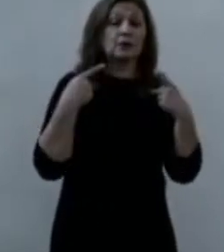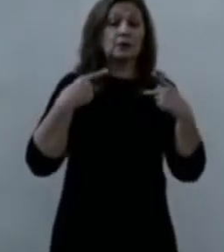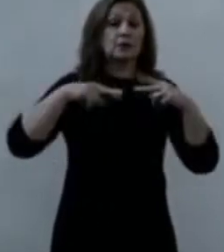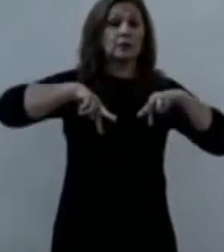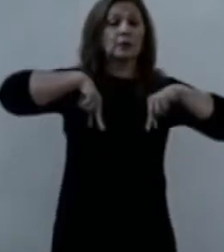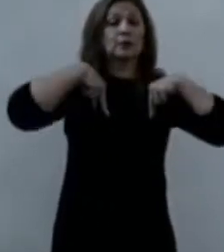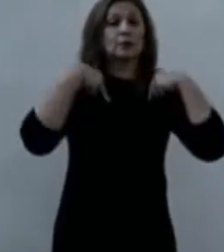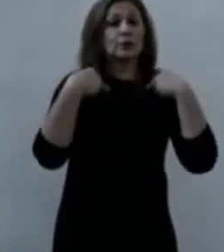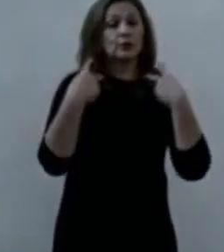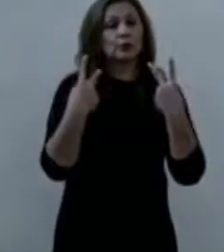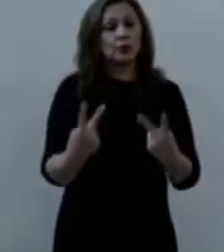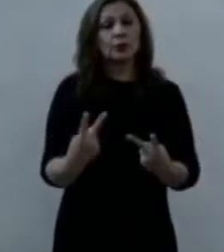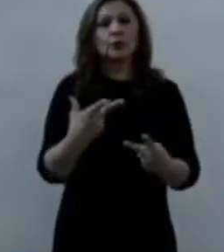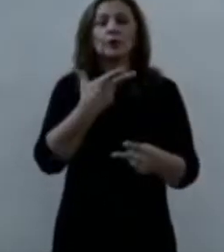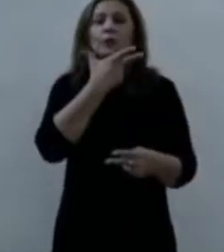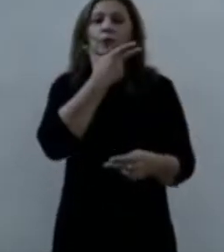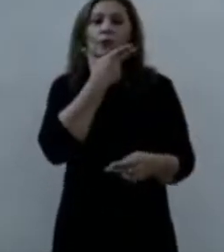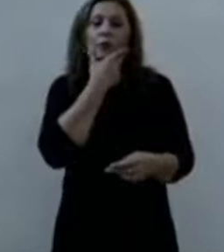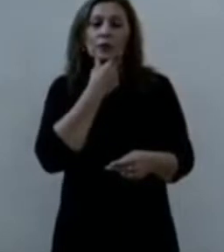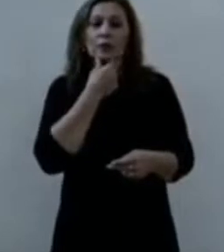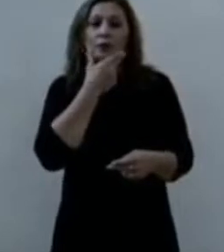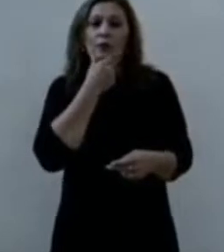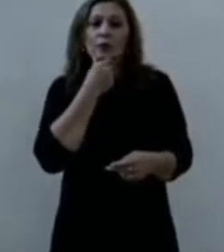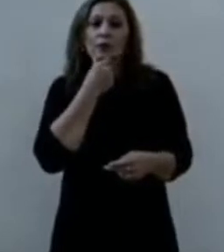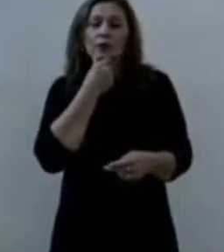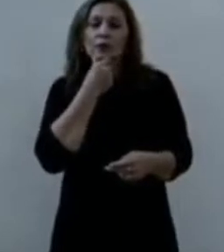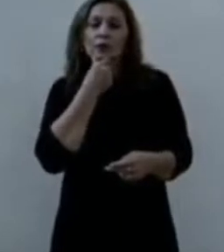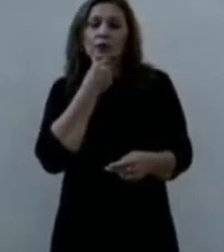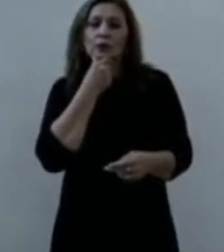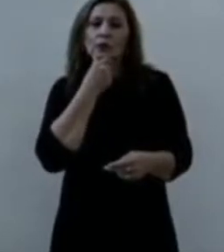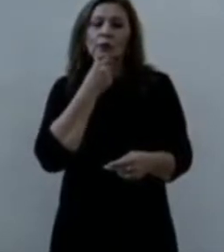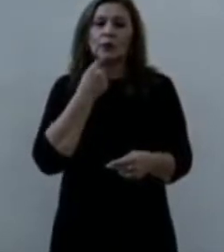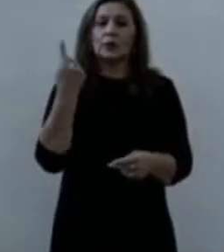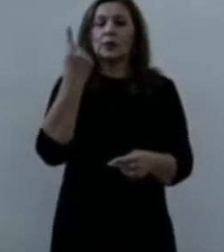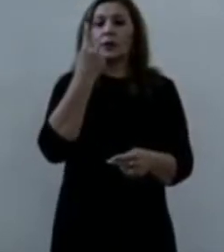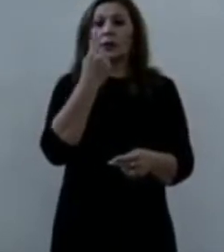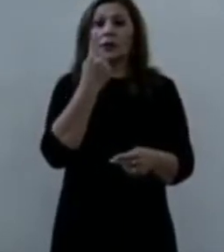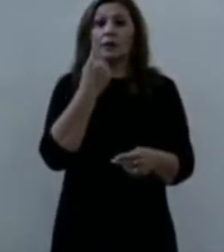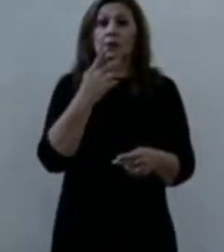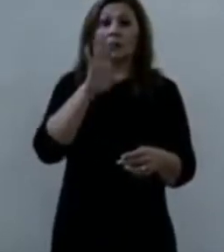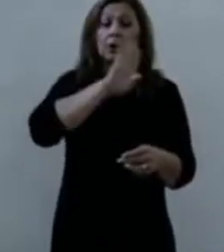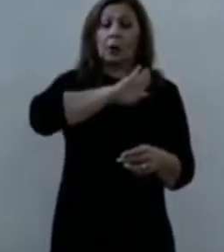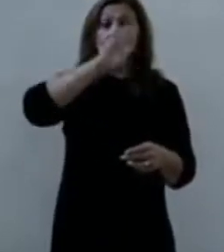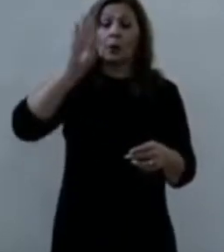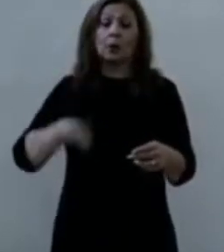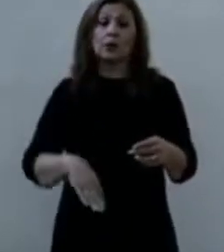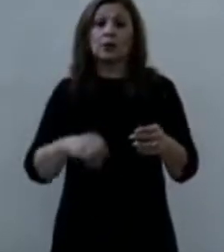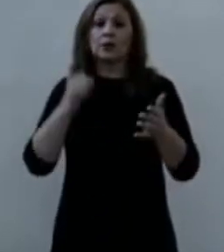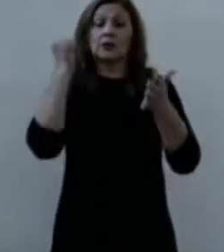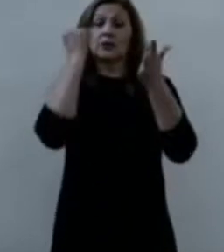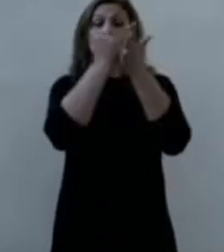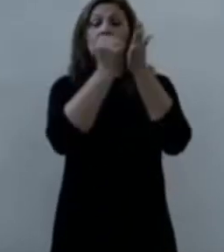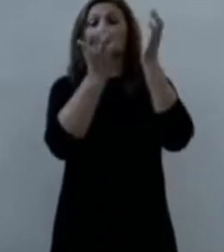Un hombre condenado y muerto en la cruz,